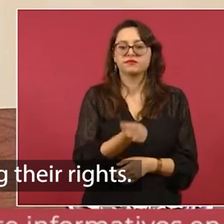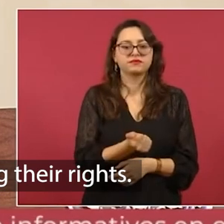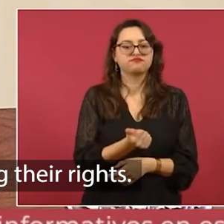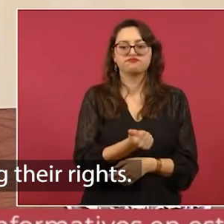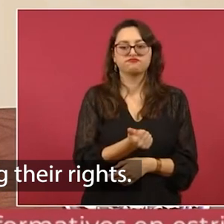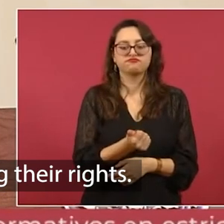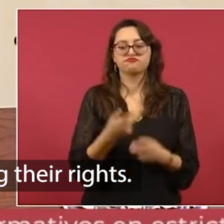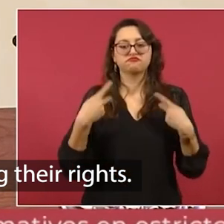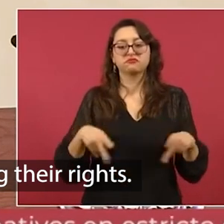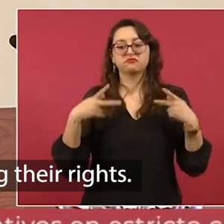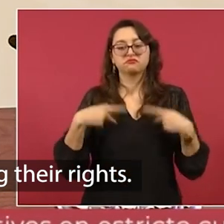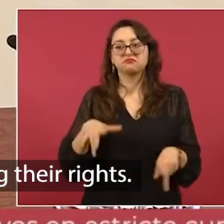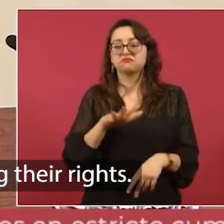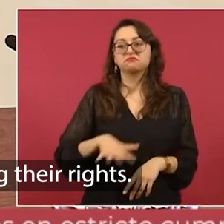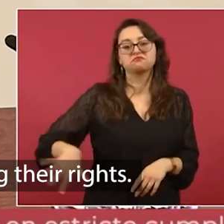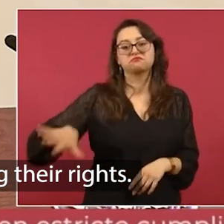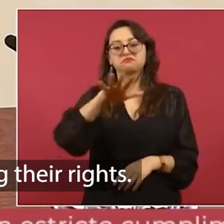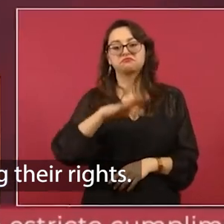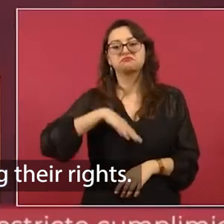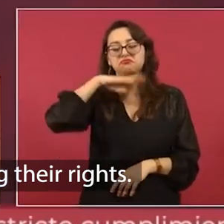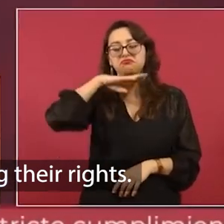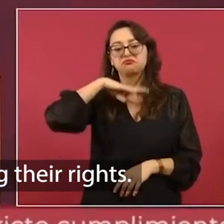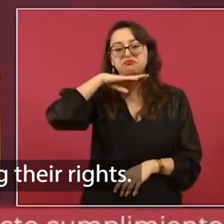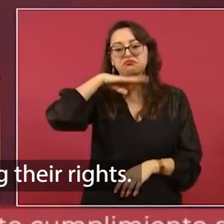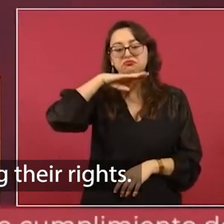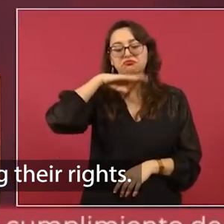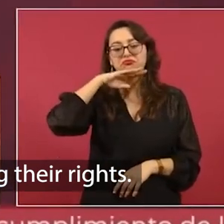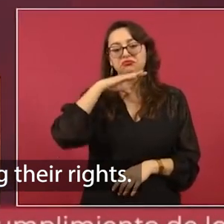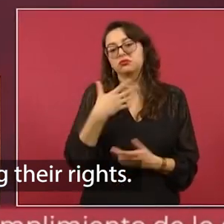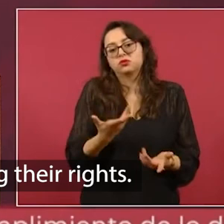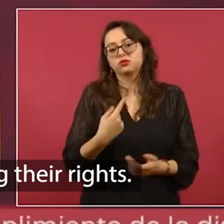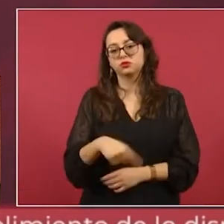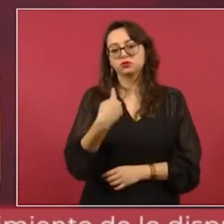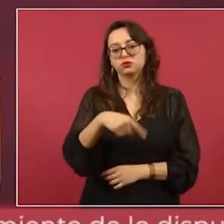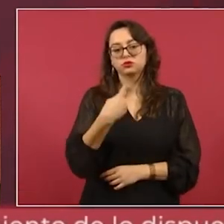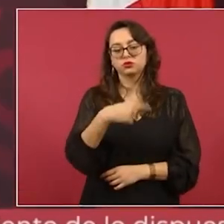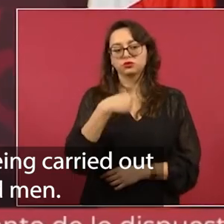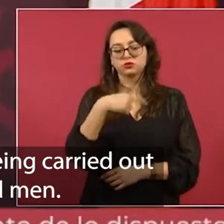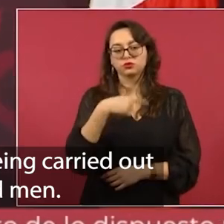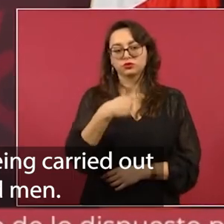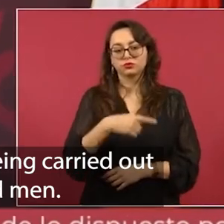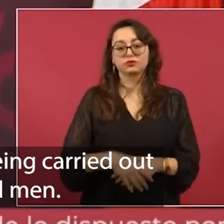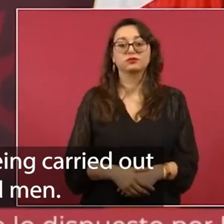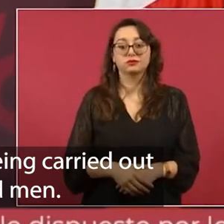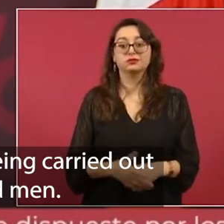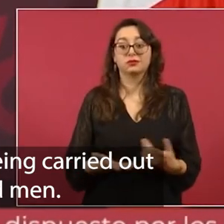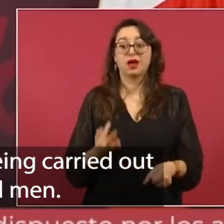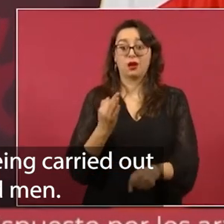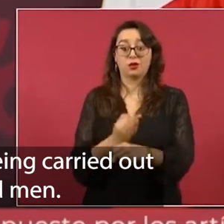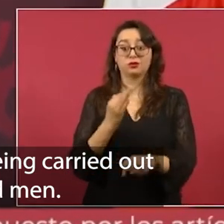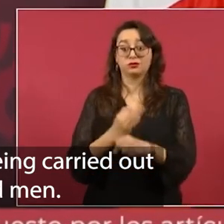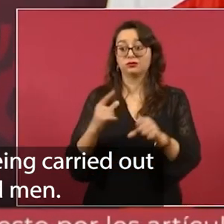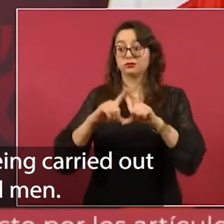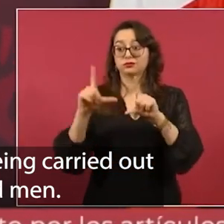exigiendo, haciendo valer sus derechos. Entonces, el proceso de